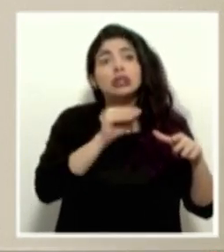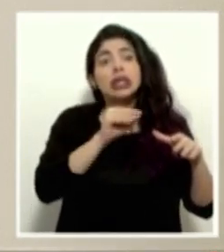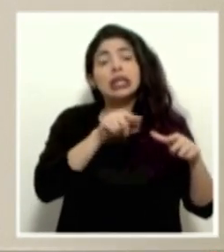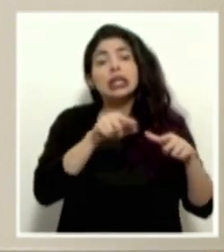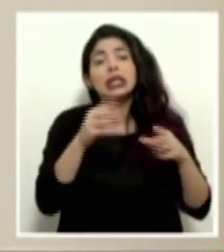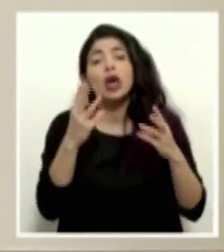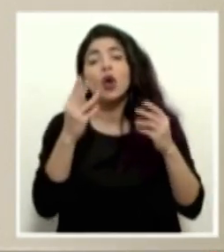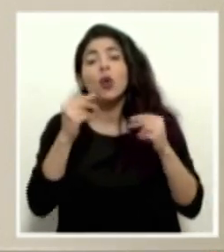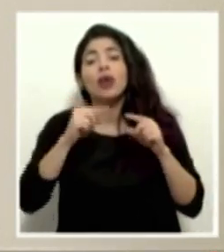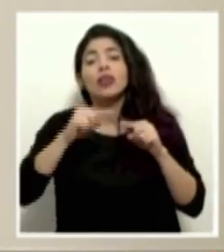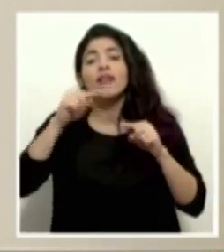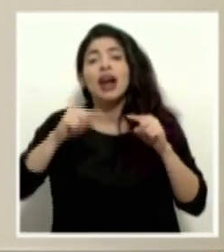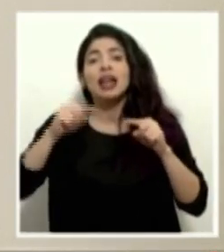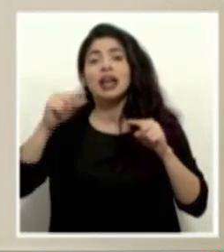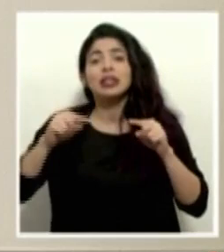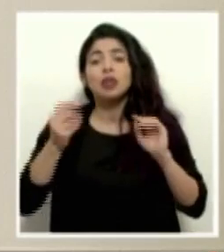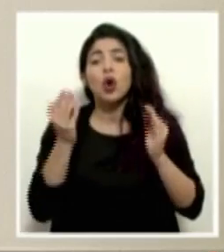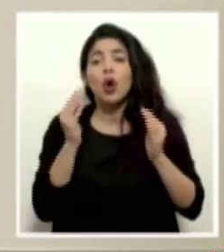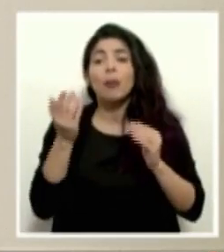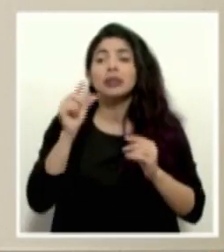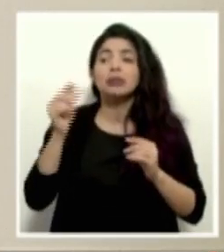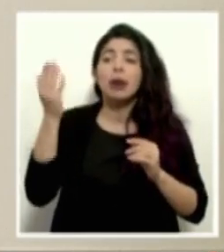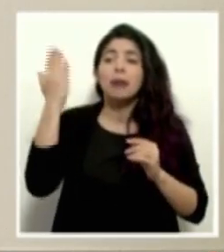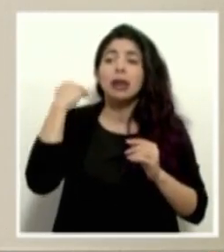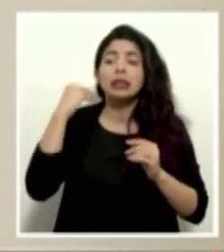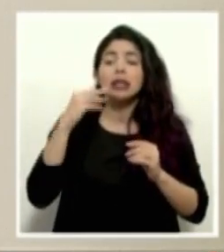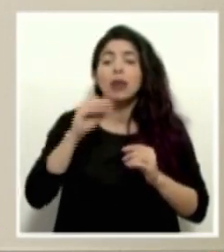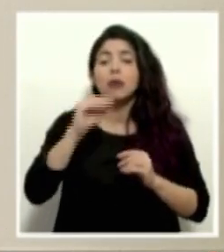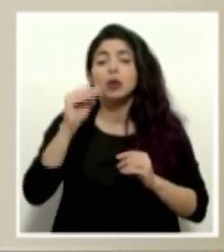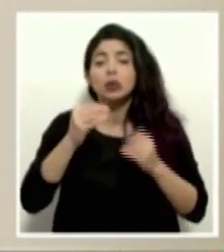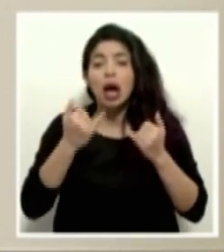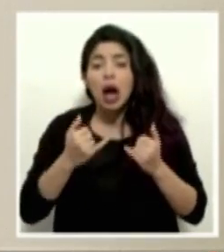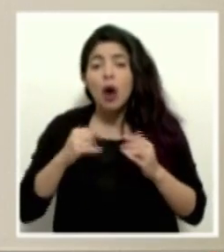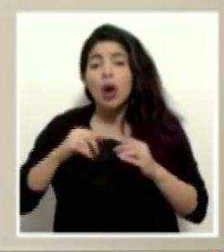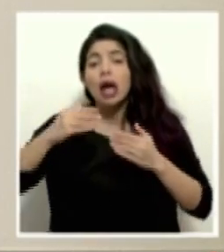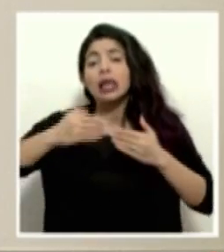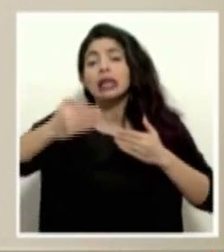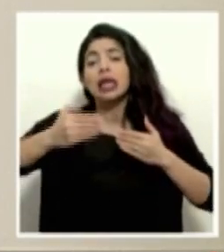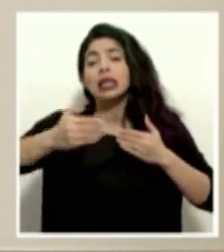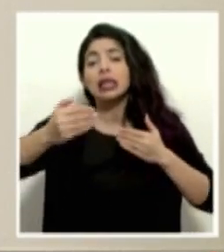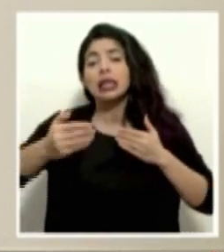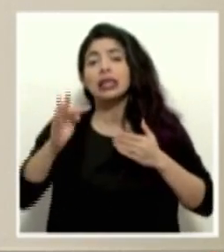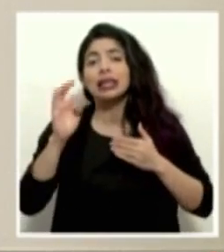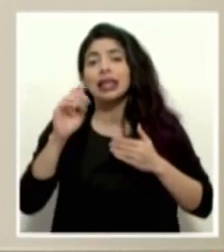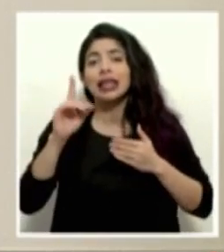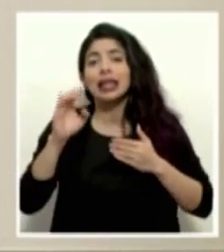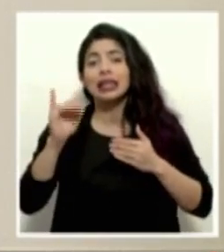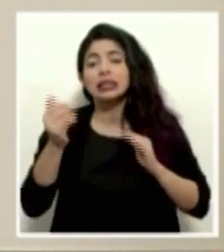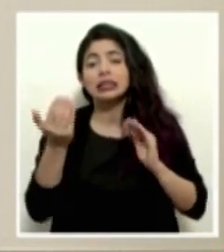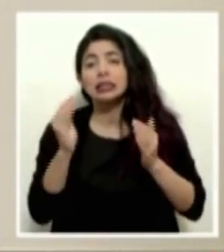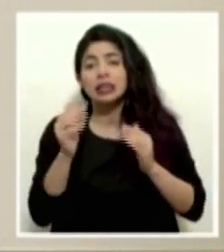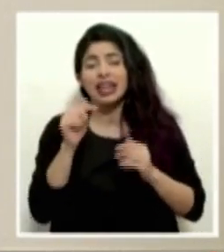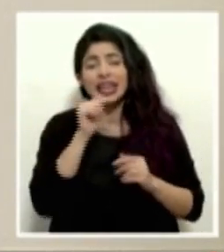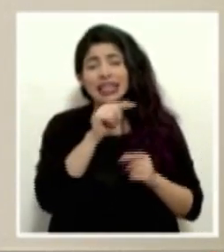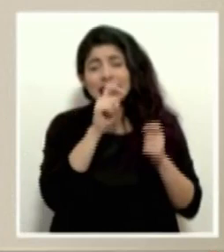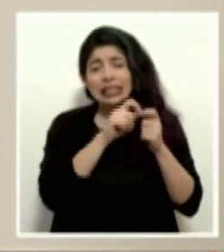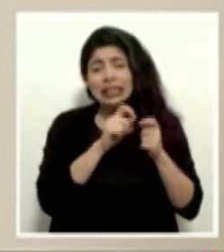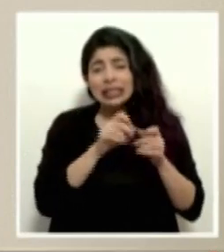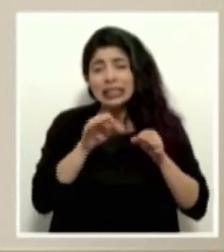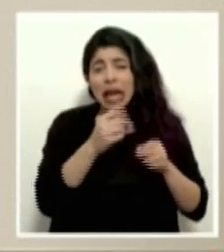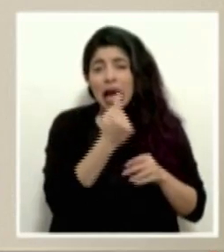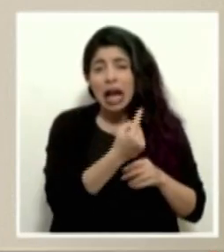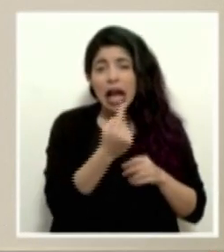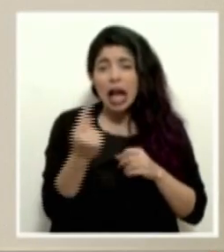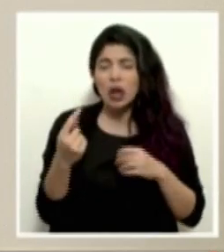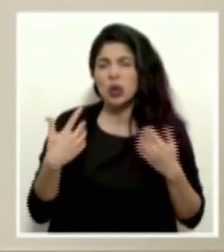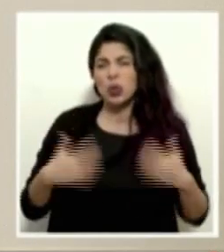tiene un coeficiente de variación con respecto a la semana anterior en tanto y que la tendencia ha sido en tanto como una... O esas son cosas que yo creo que sí, pues